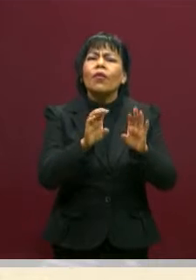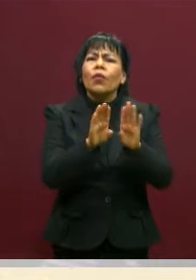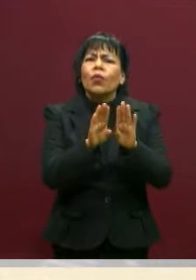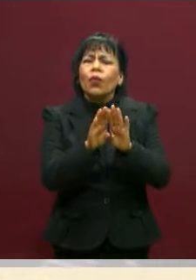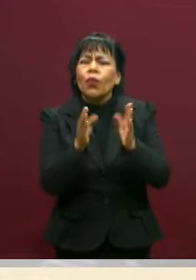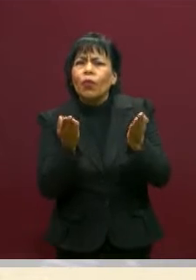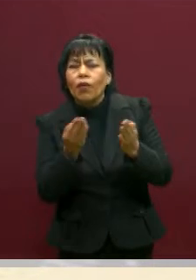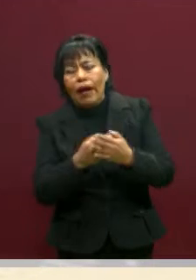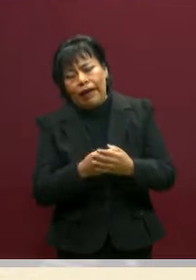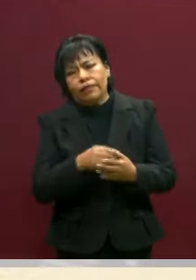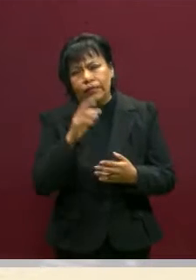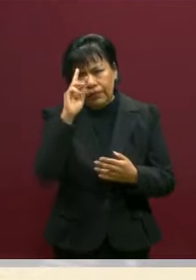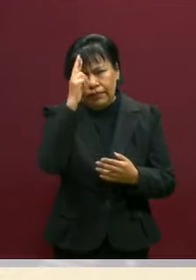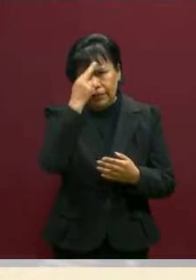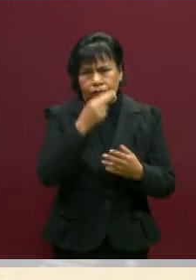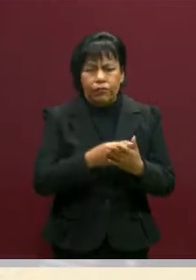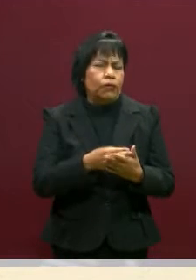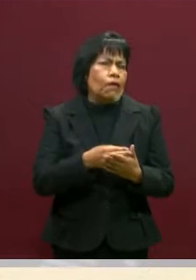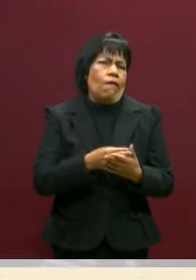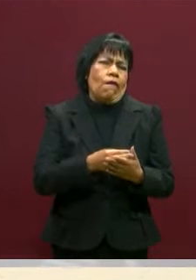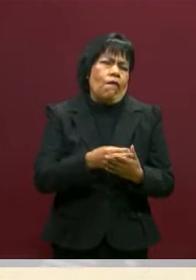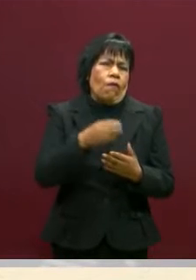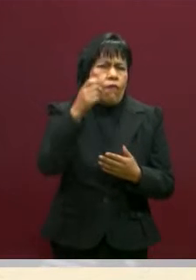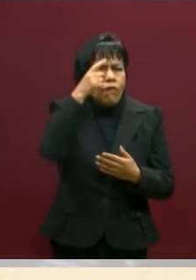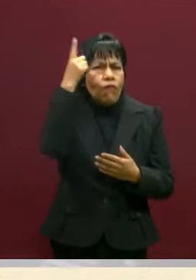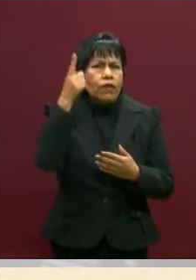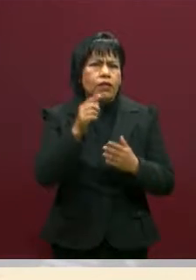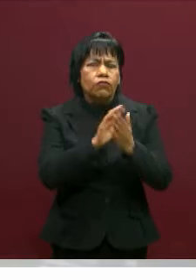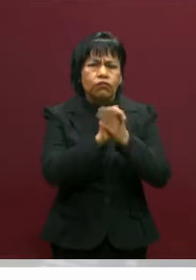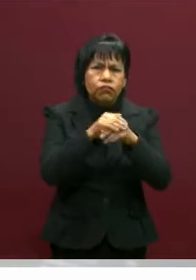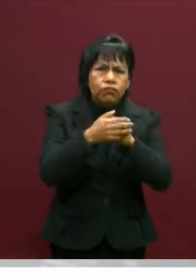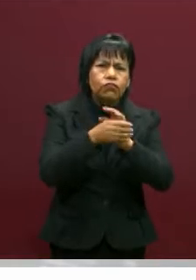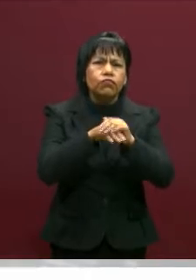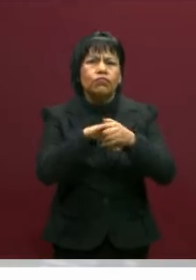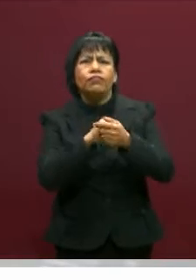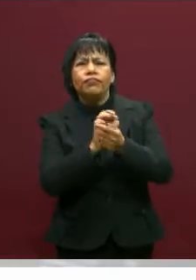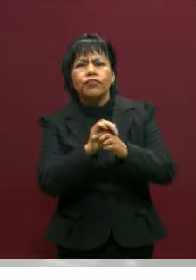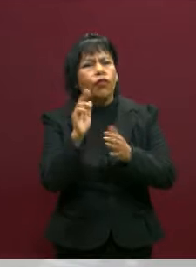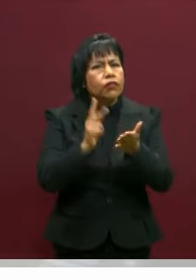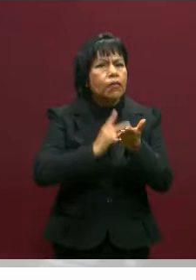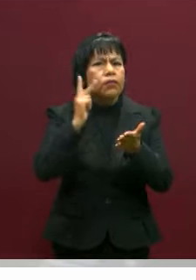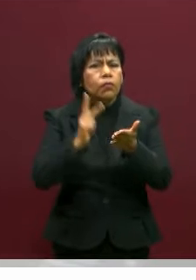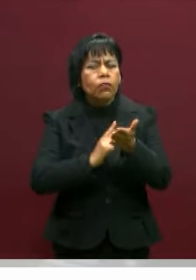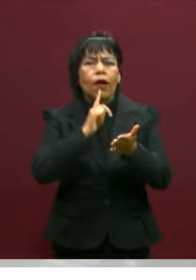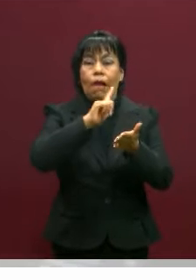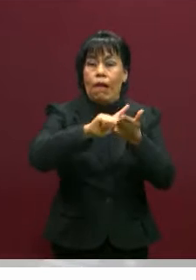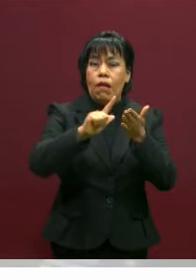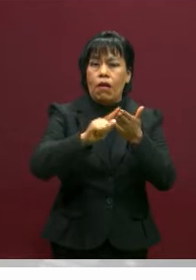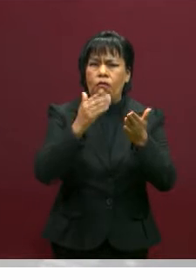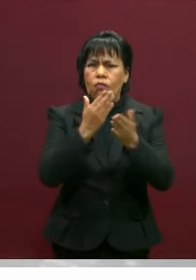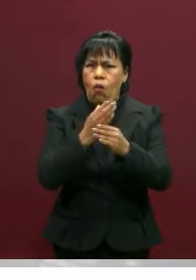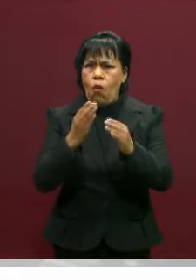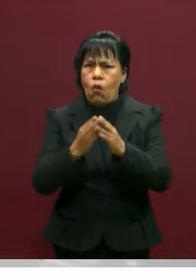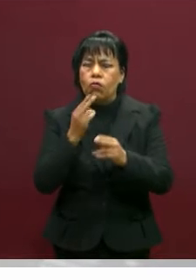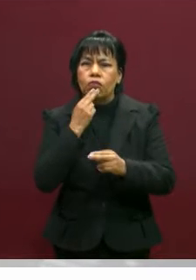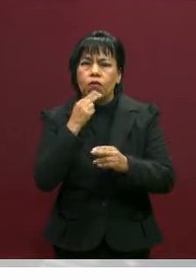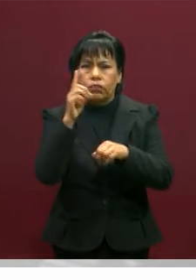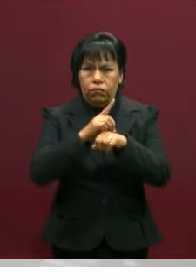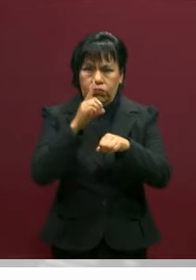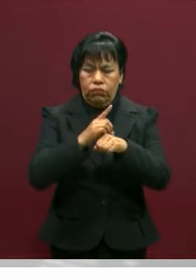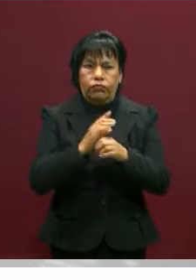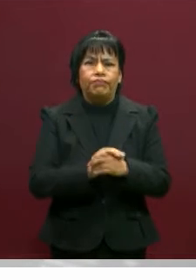comunitario. Lo que tenemos que hacer es muy sencillo, lavarnos las manos, desinfectar y limpiar objetos y superficies de uso común,